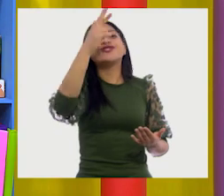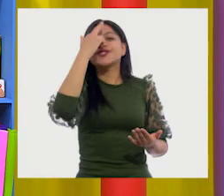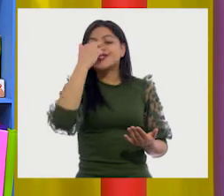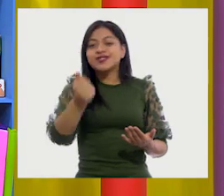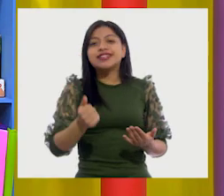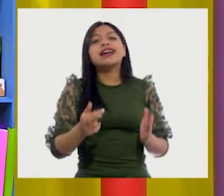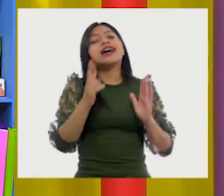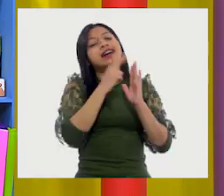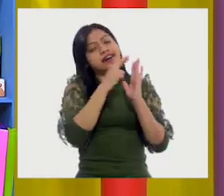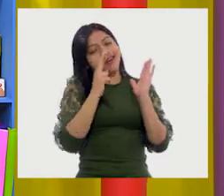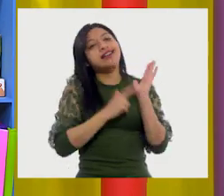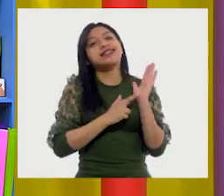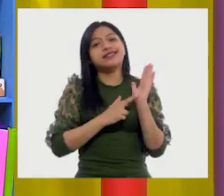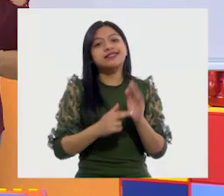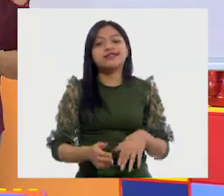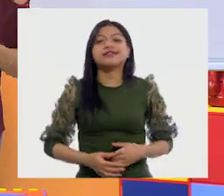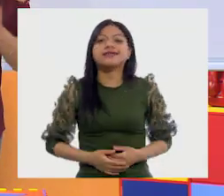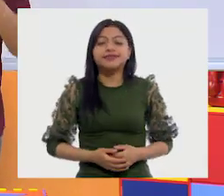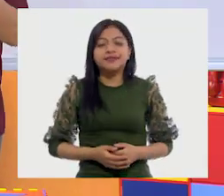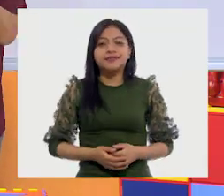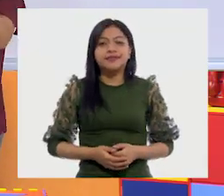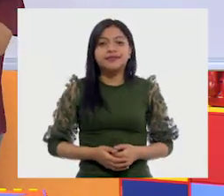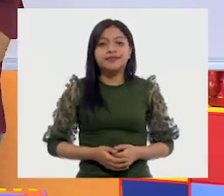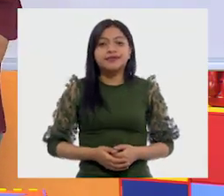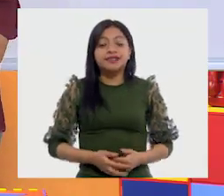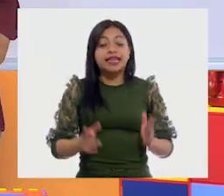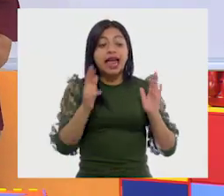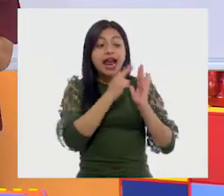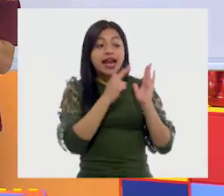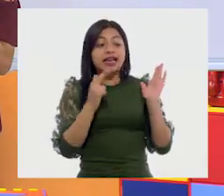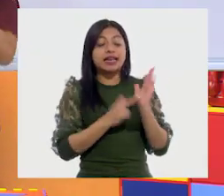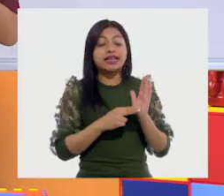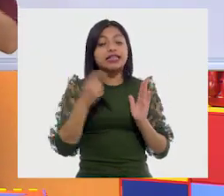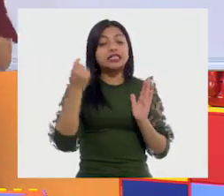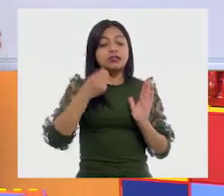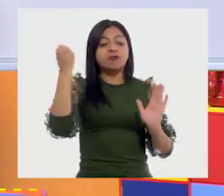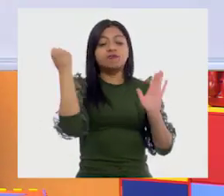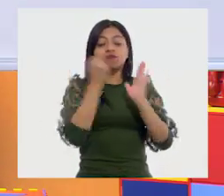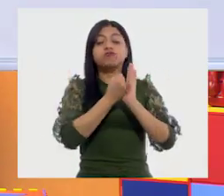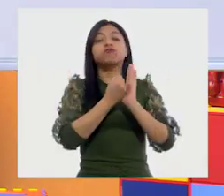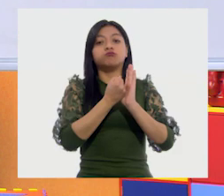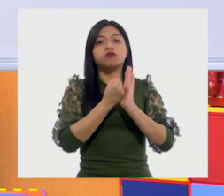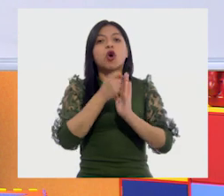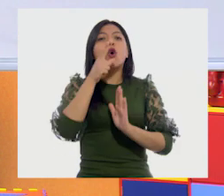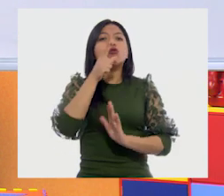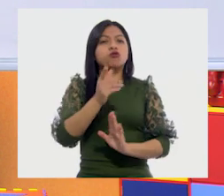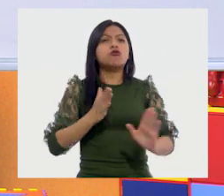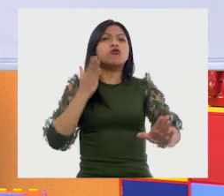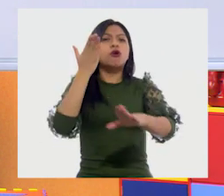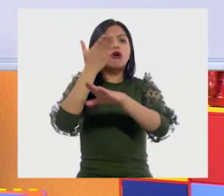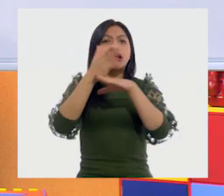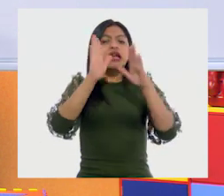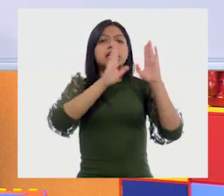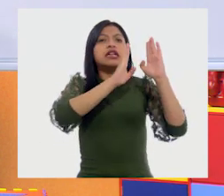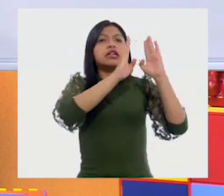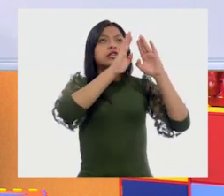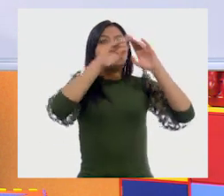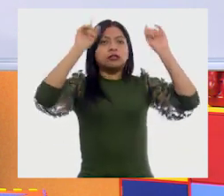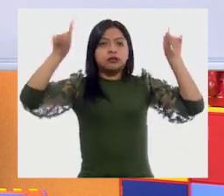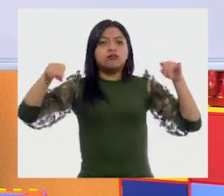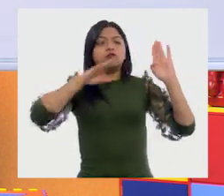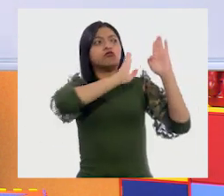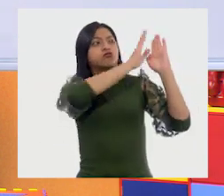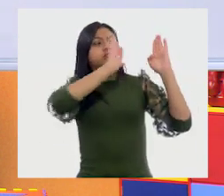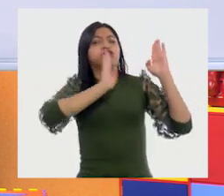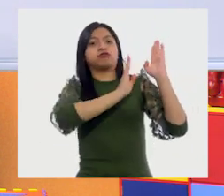Dicen, son como las reglas. Son como las reglas que se establecen en un lugar. Si has entrado a una biblioteca. Sí. Ahí viene